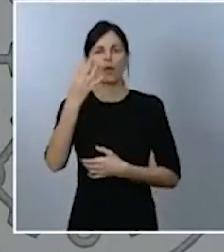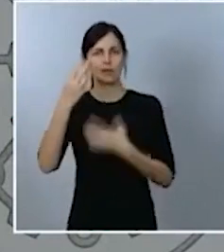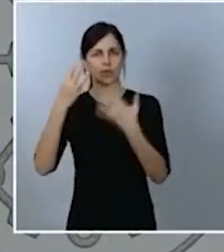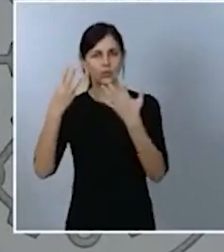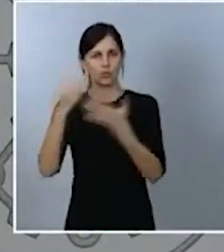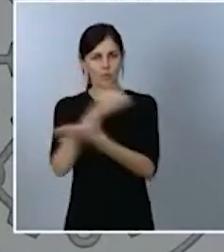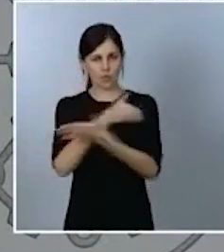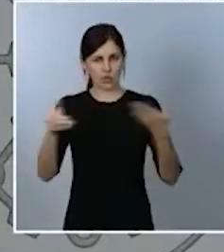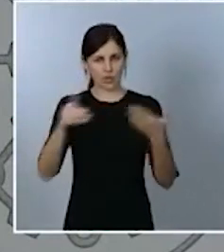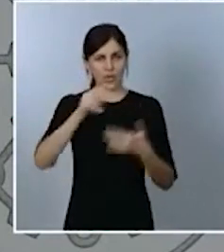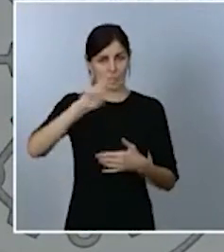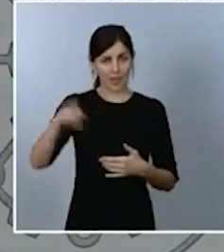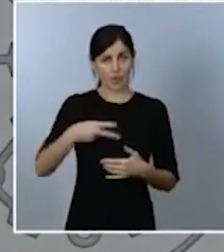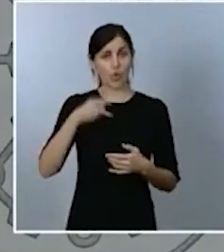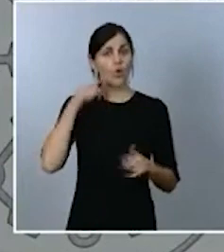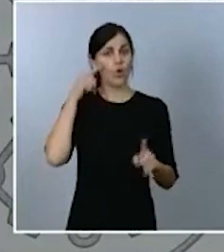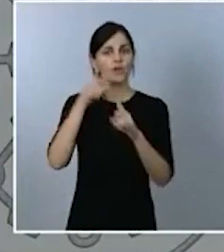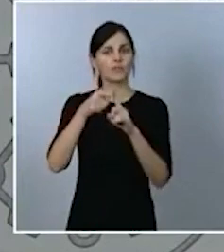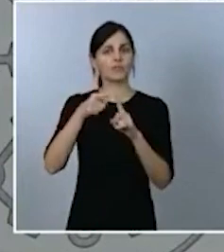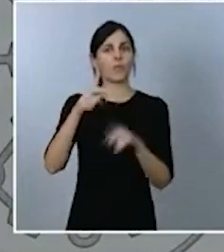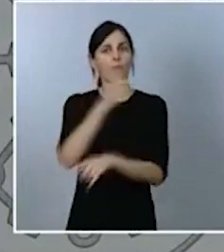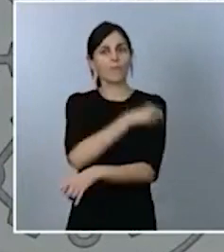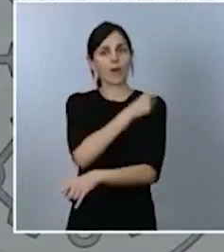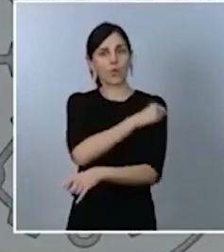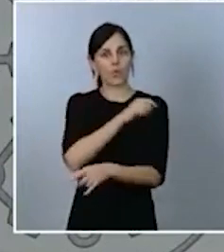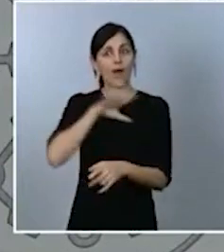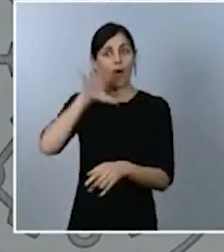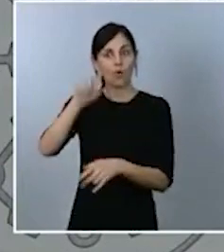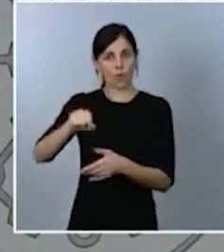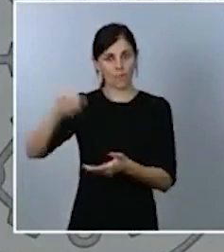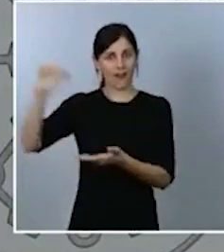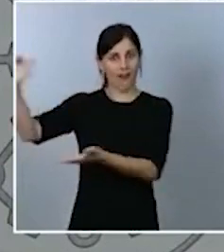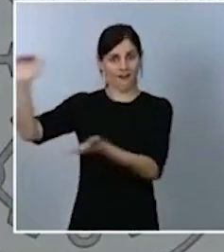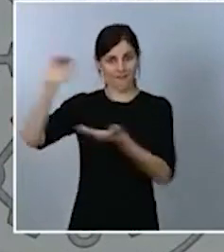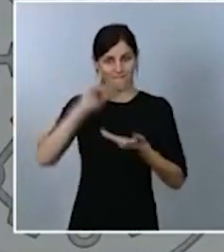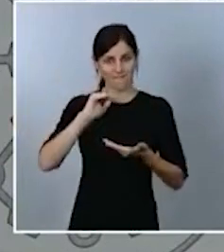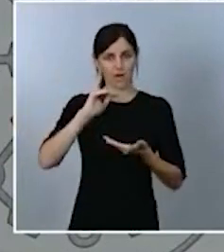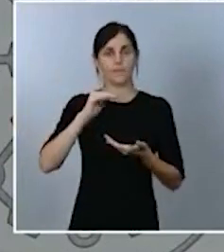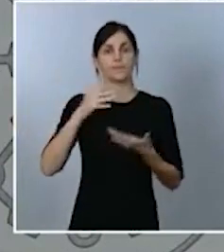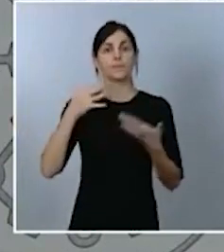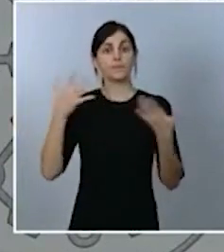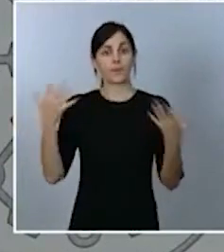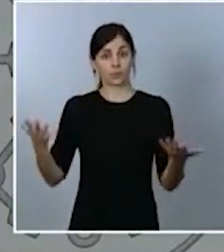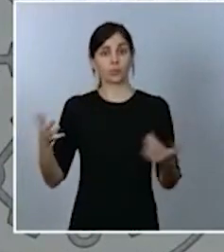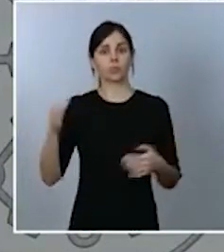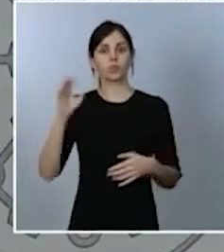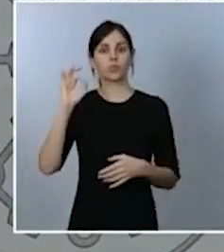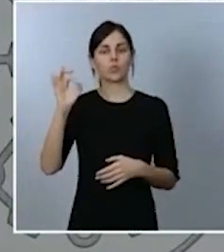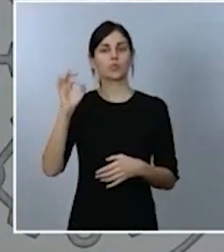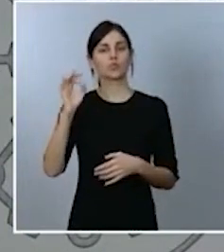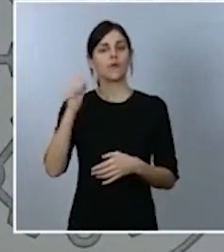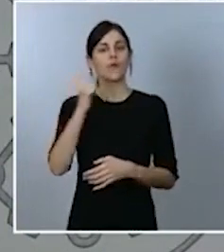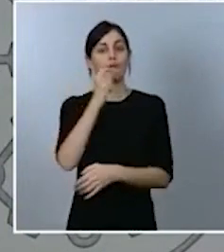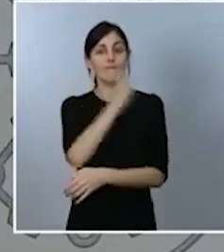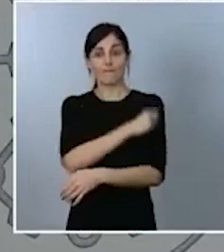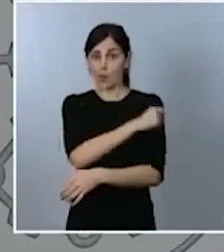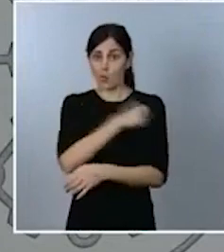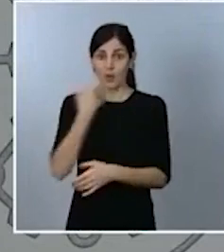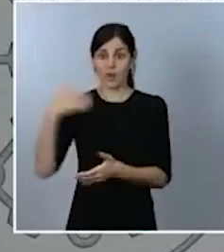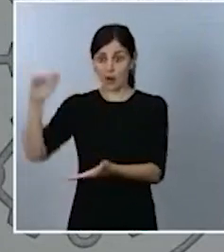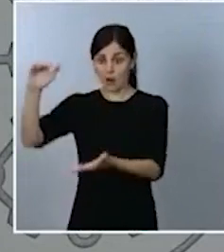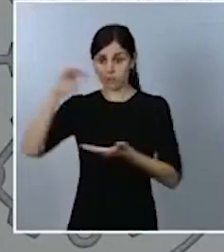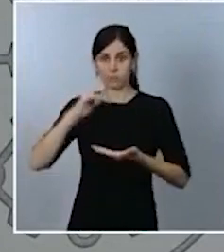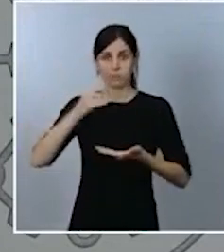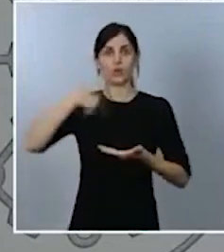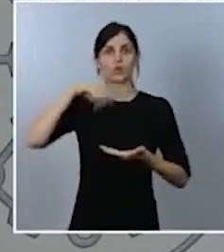vacunas por parte del sistema nacional de salud por tanto se le proporcionará la vacuna a las comunidades autónomas comprándola